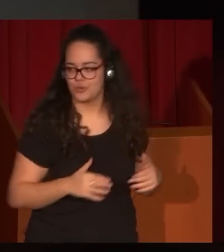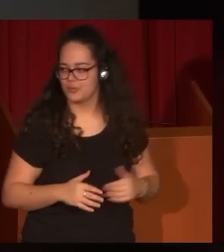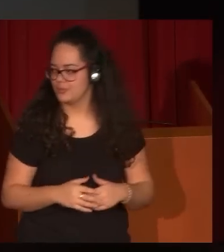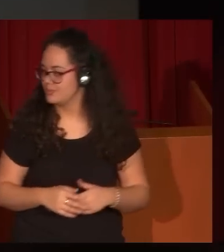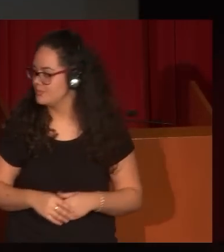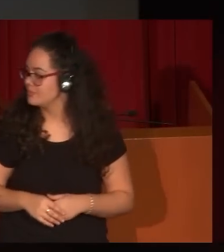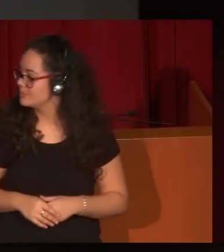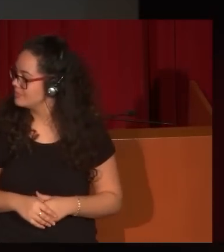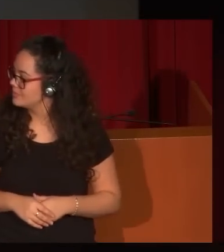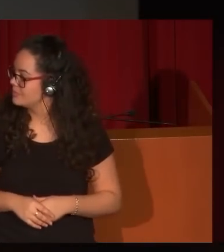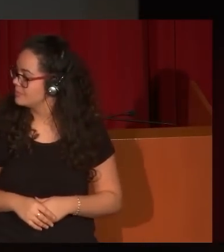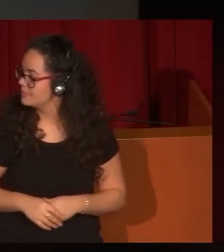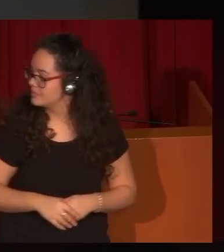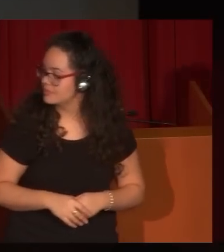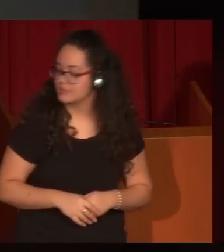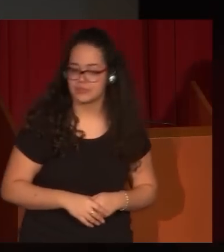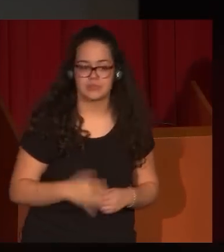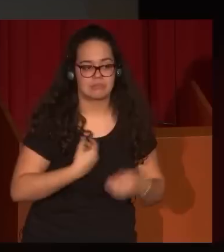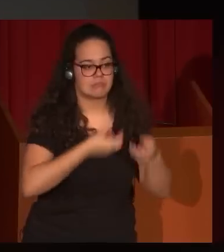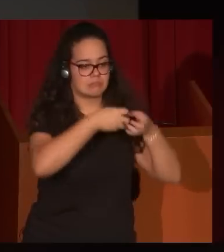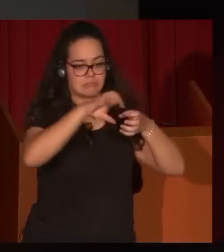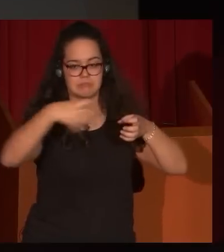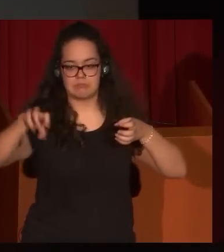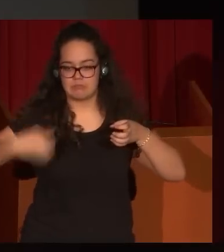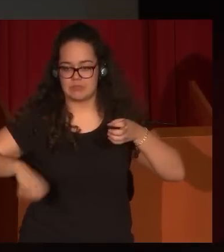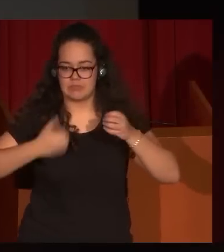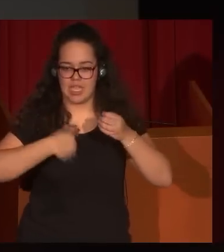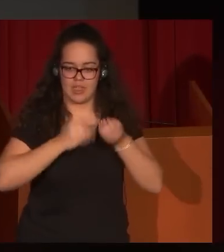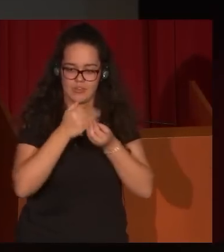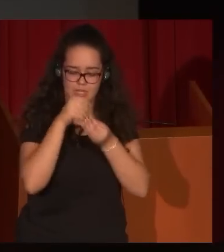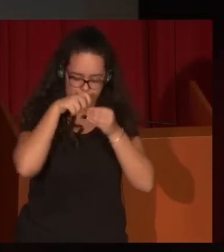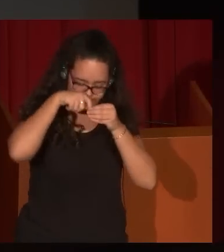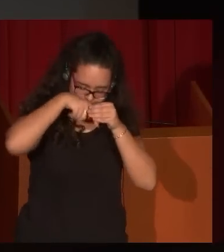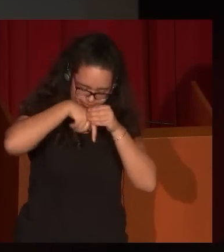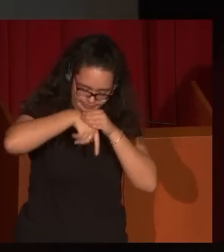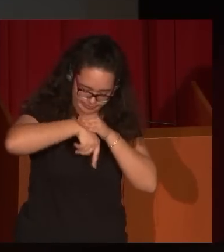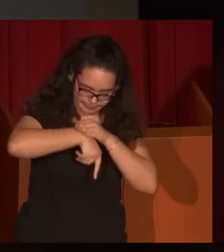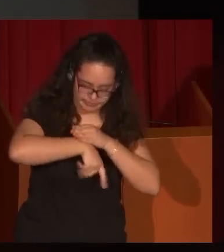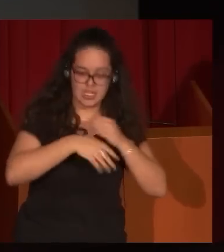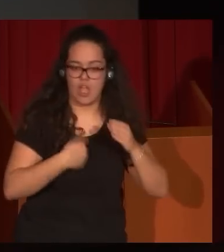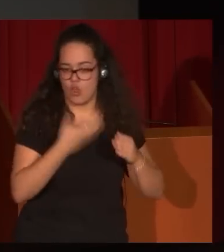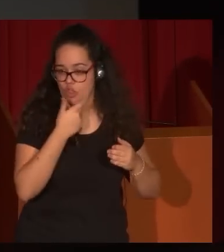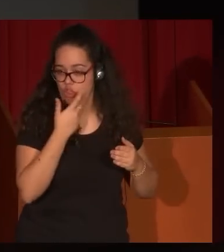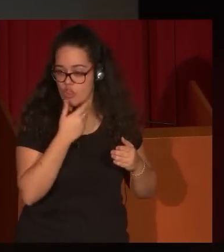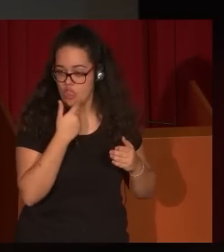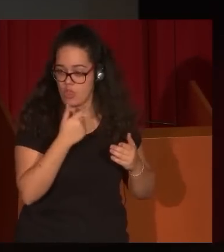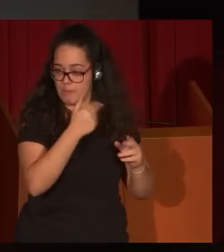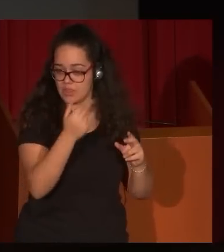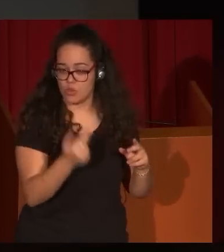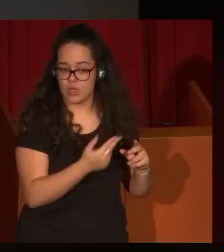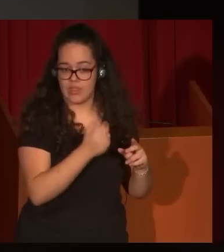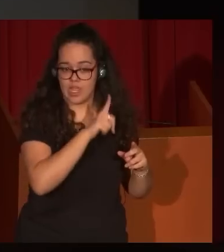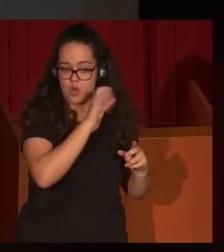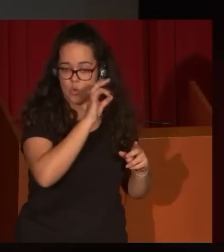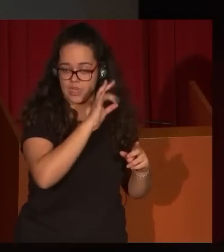Y digamos que desbrozando, habiendo quitado estas capas de lo que es más conocido de la obra de Lucas, pero